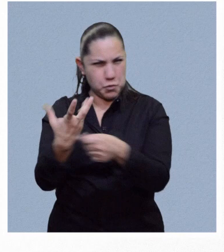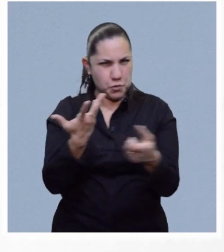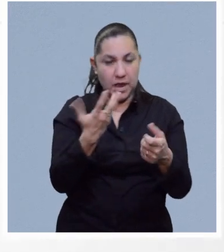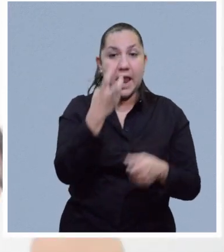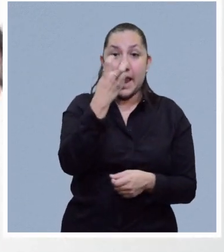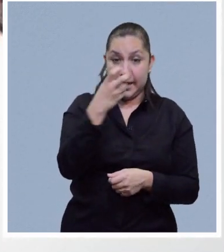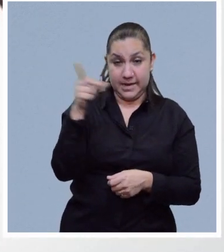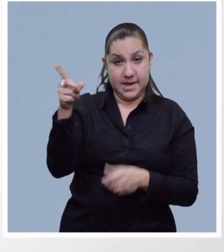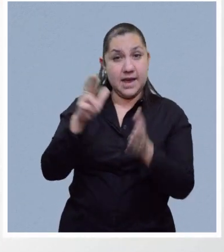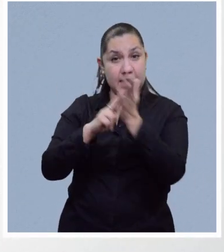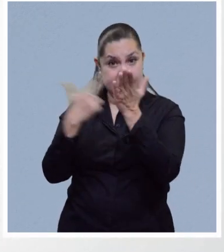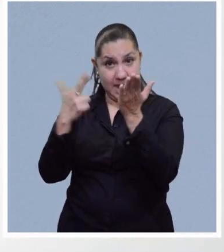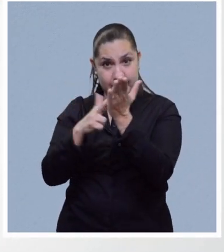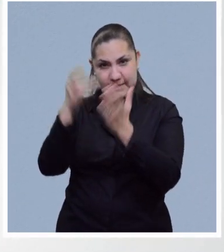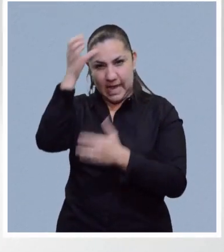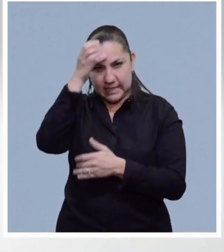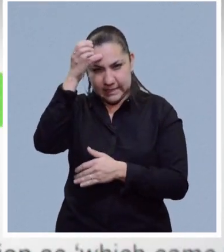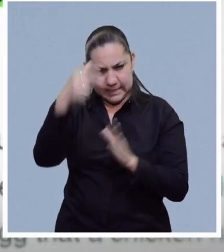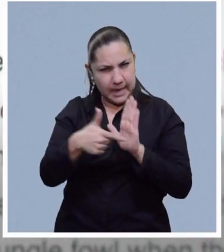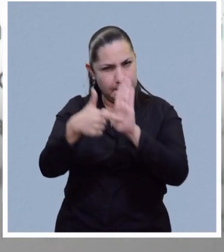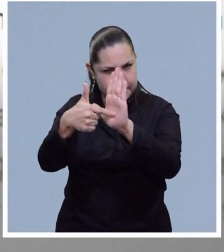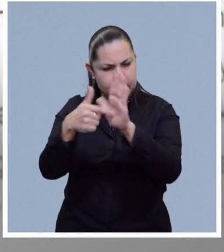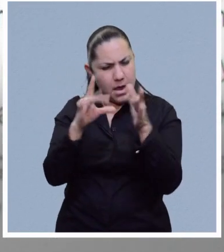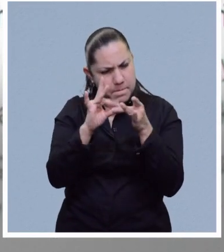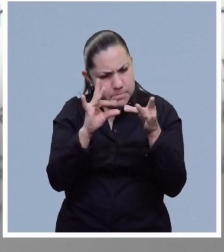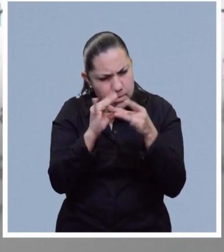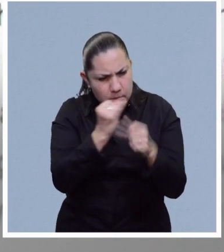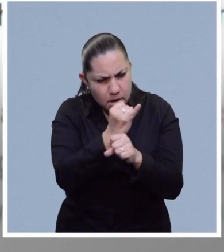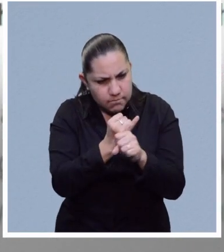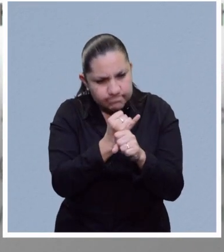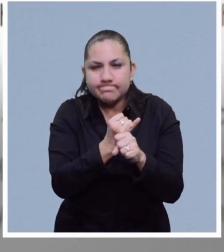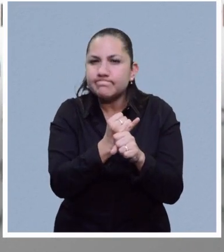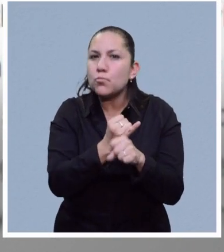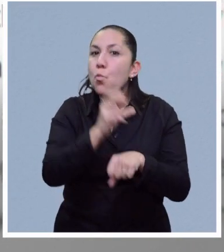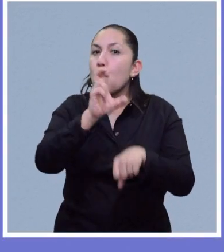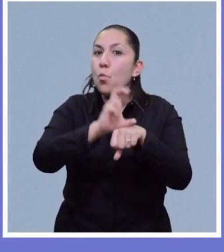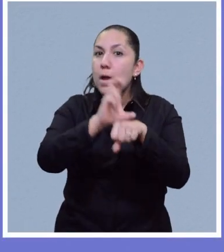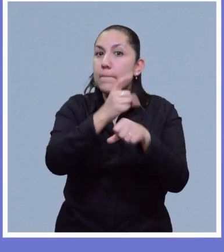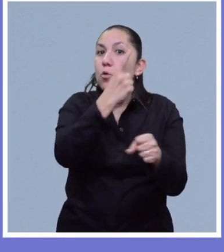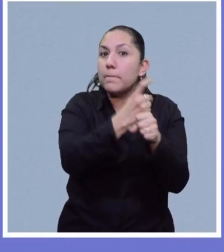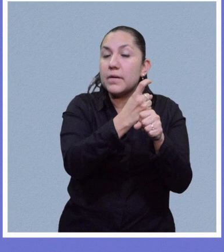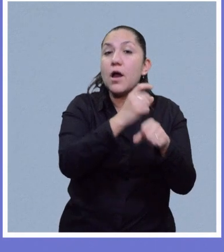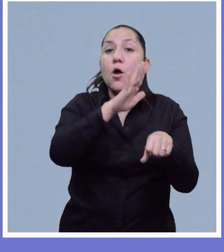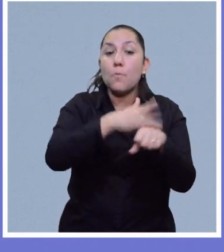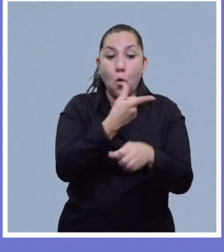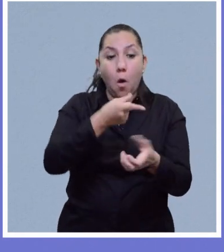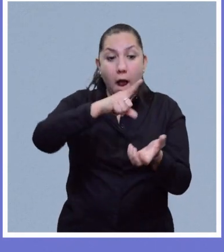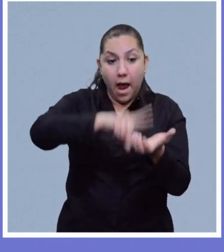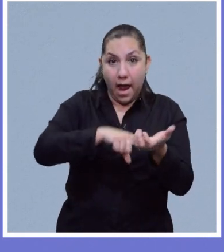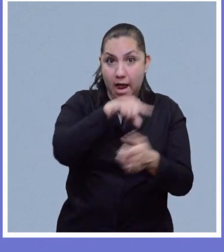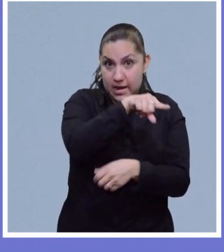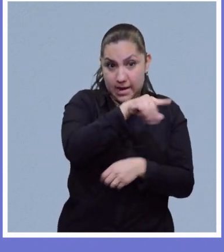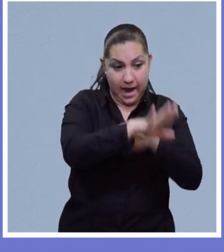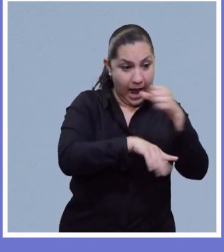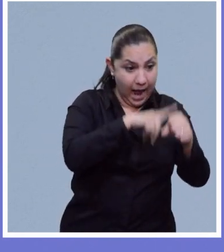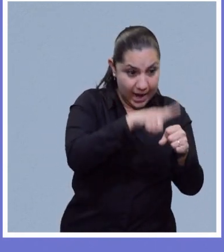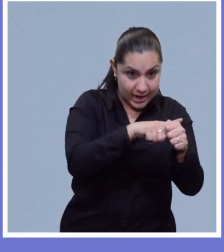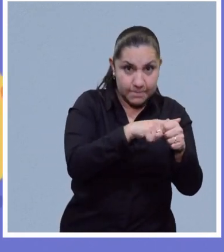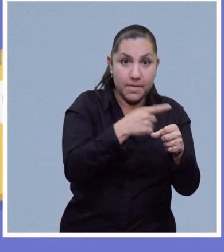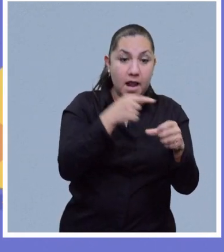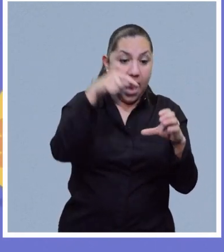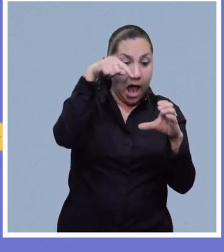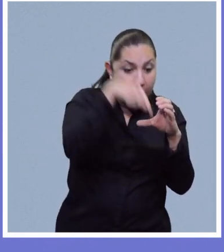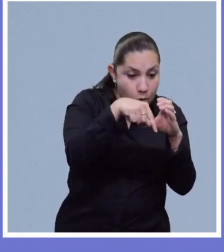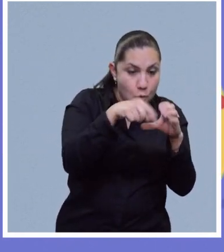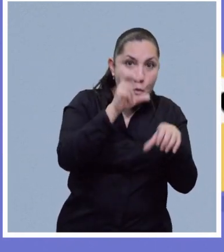estudio científico publicado por la revista Science concluyó que fue primero el huevo, ya que la gallina se formó dentro de un huevo de otra